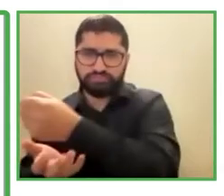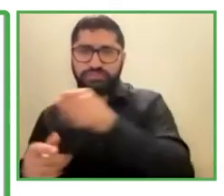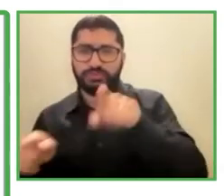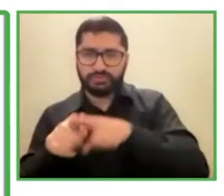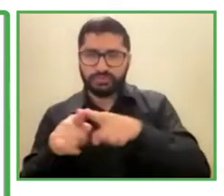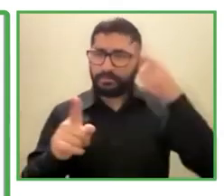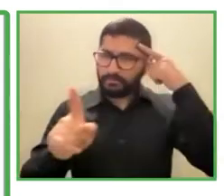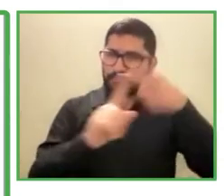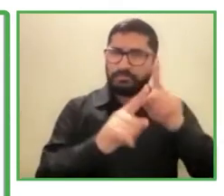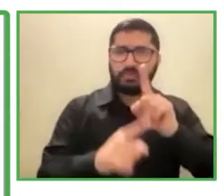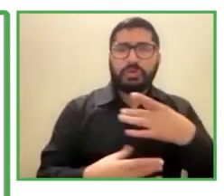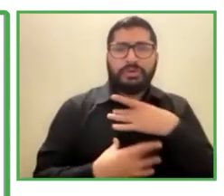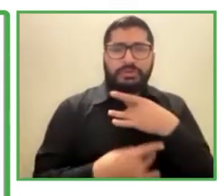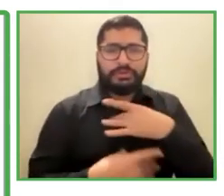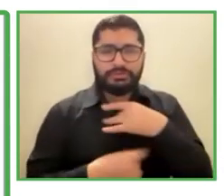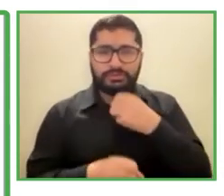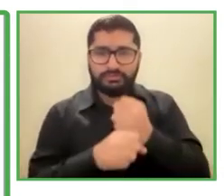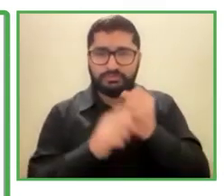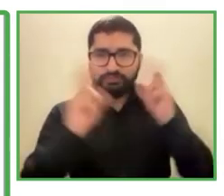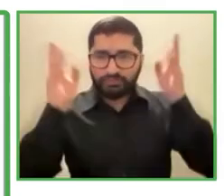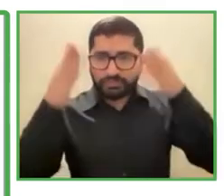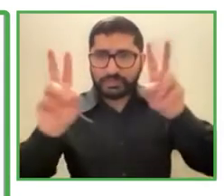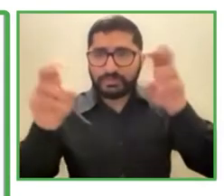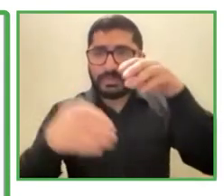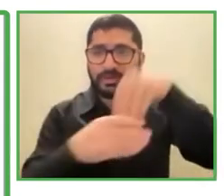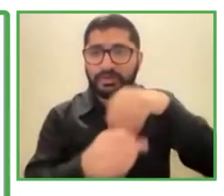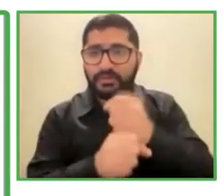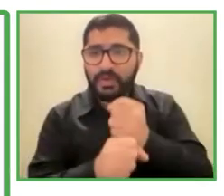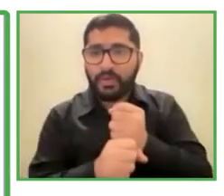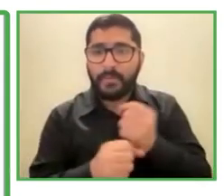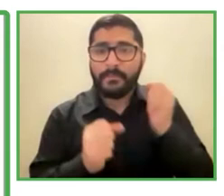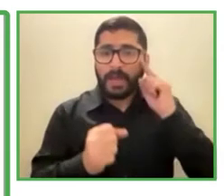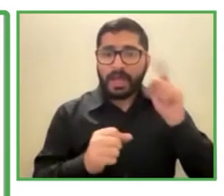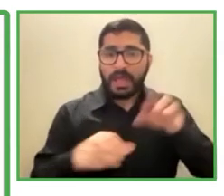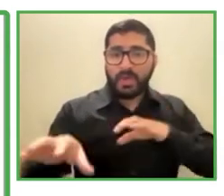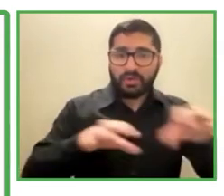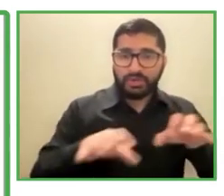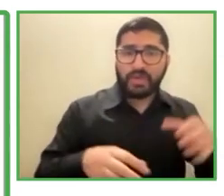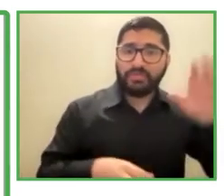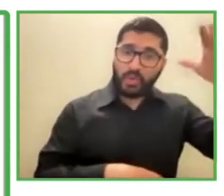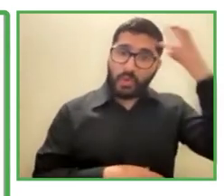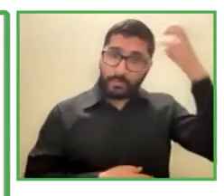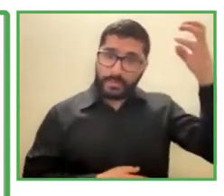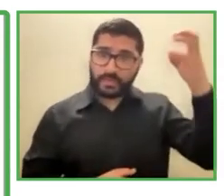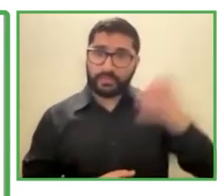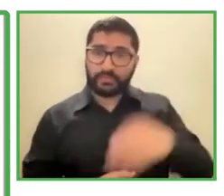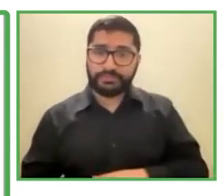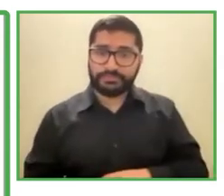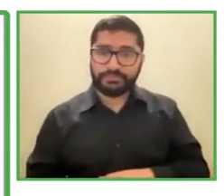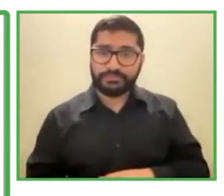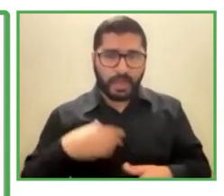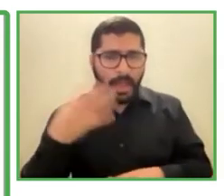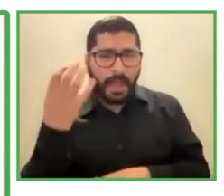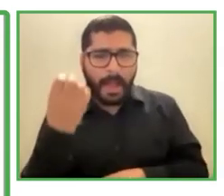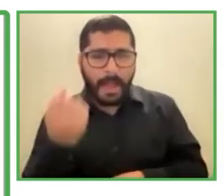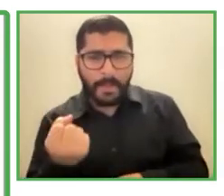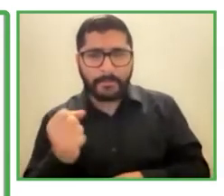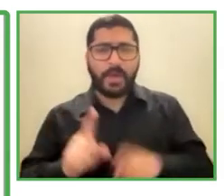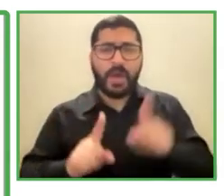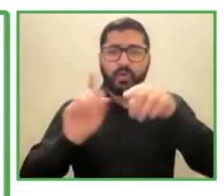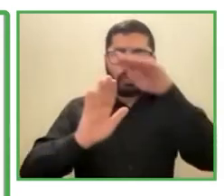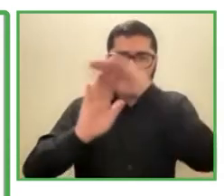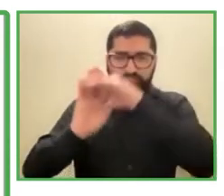en licitaciones abiertas de gobierno especialmente en Singapur y tenemos algunos contratos a largo plazo con